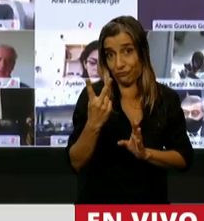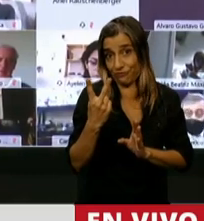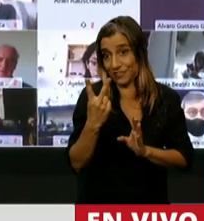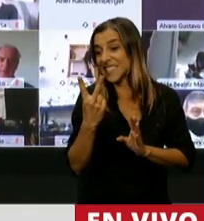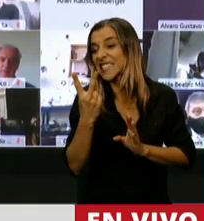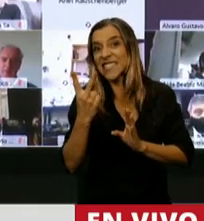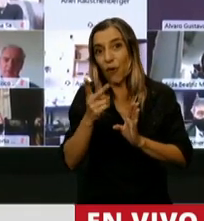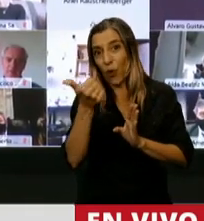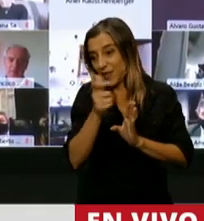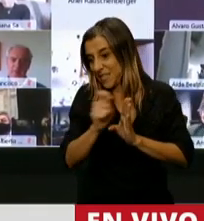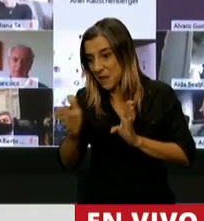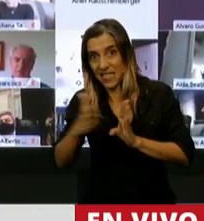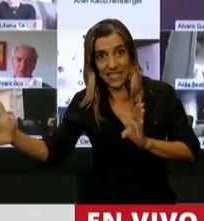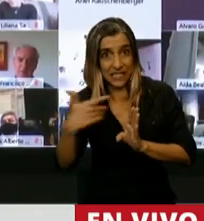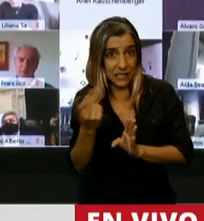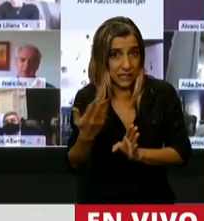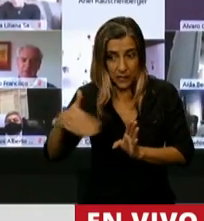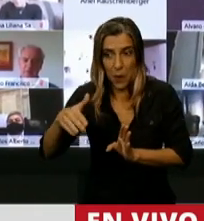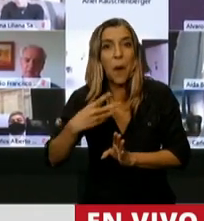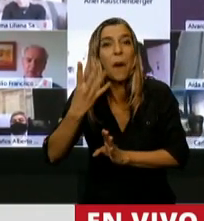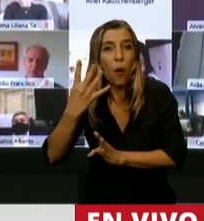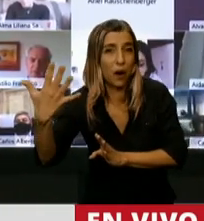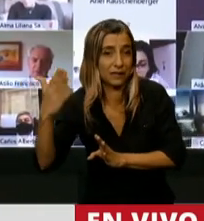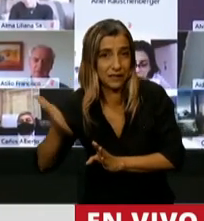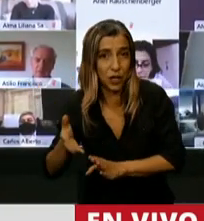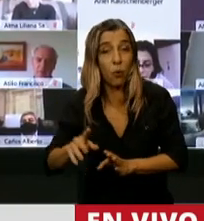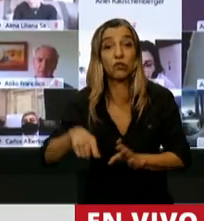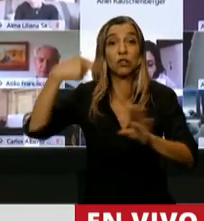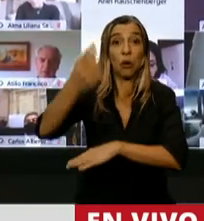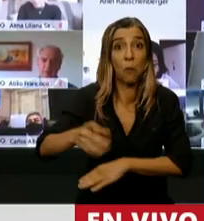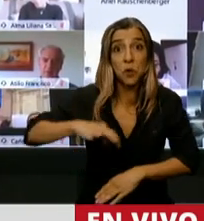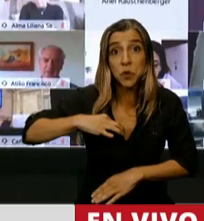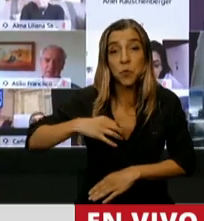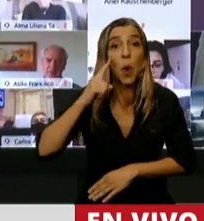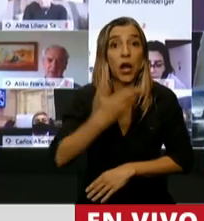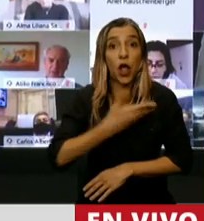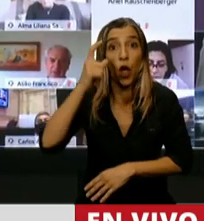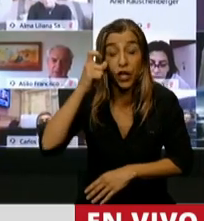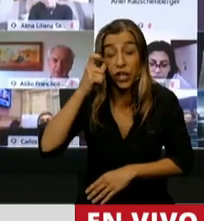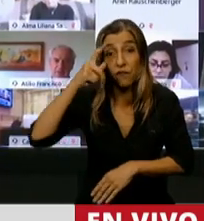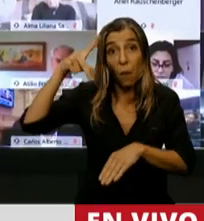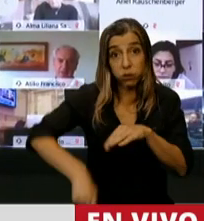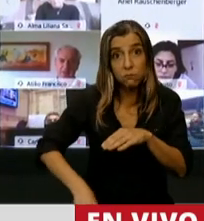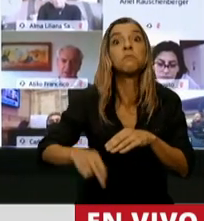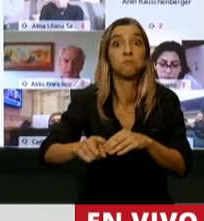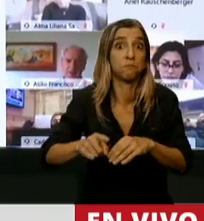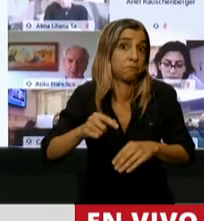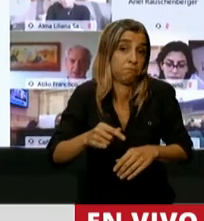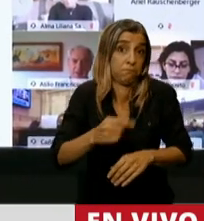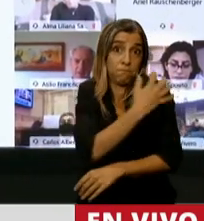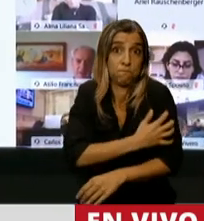Camino a 45, y este presupuesto corta el IFE el año que viene, con lo cual la tasa de pobreza va a ser de ahí para arriba.